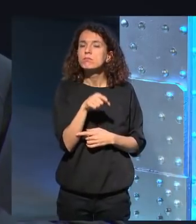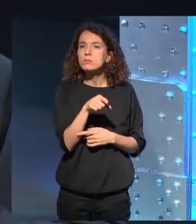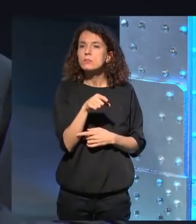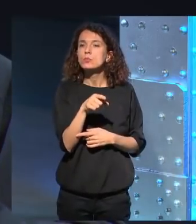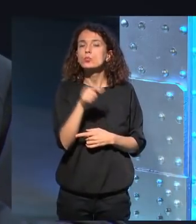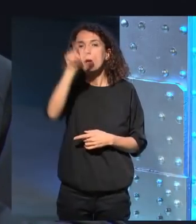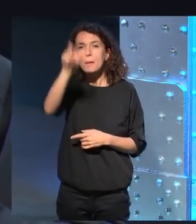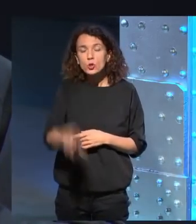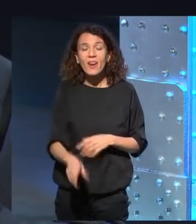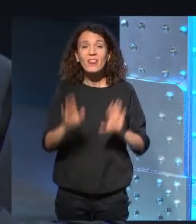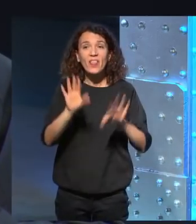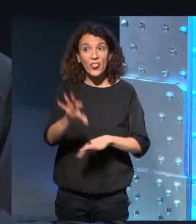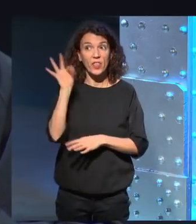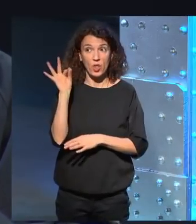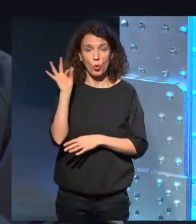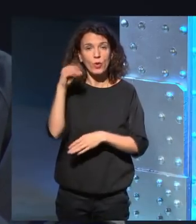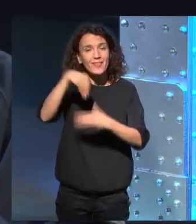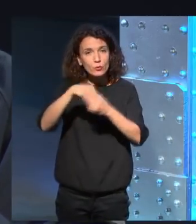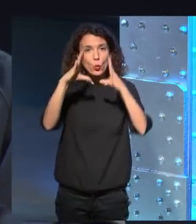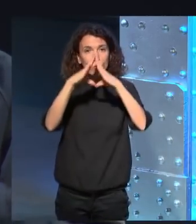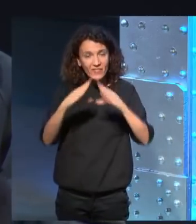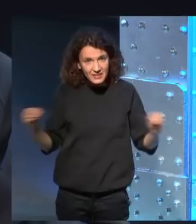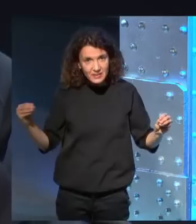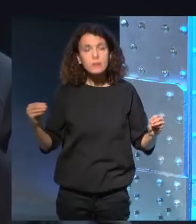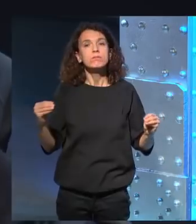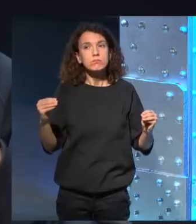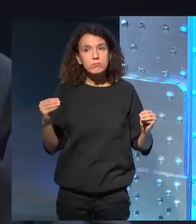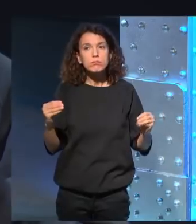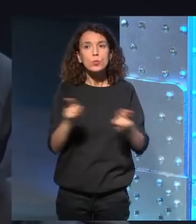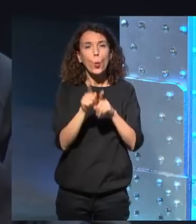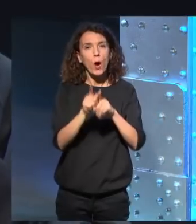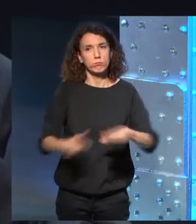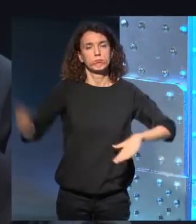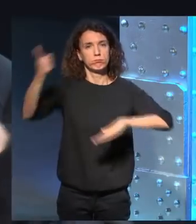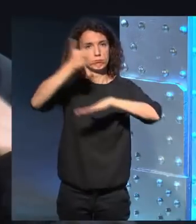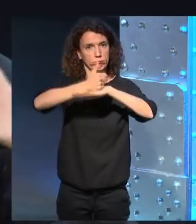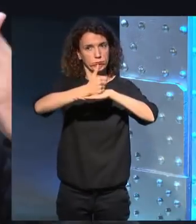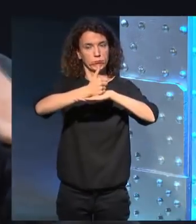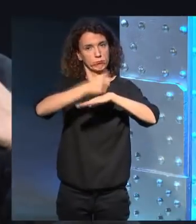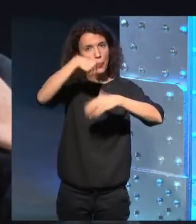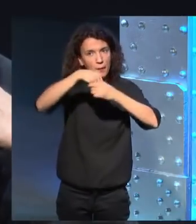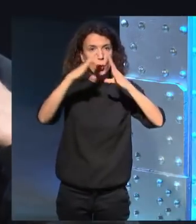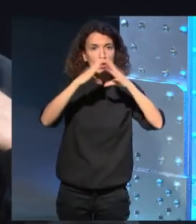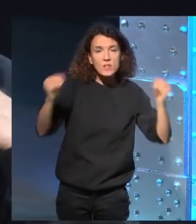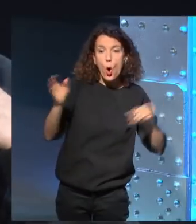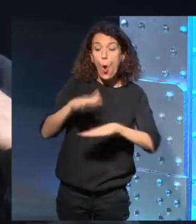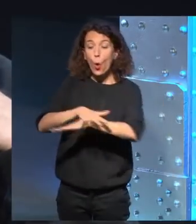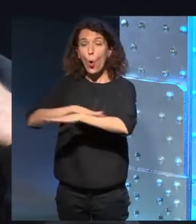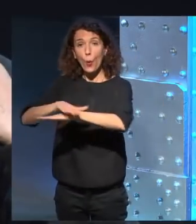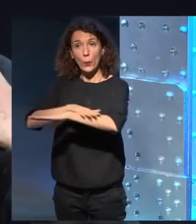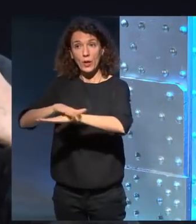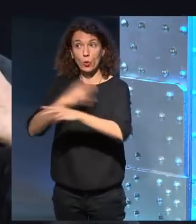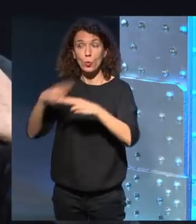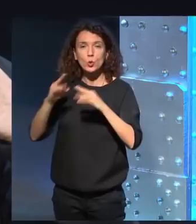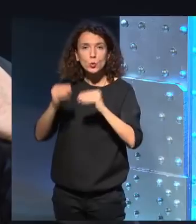alguien decidió en la universidad en las altas esferas ya sea de la universidad o del gobierno